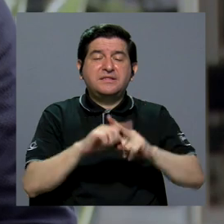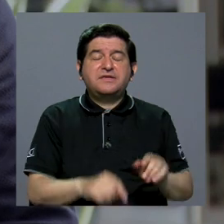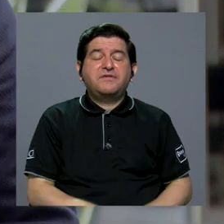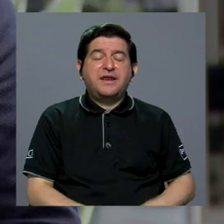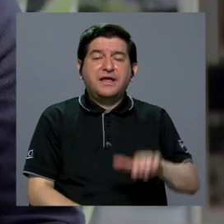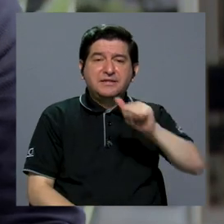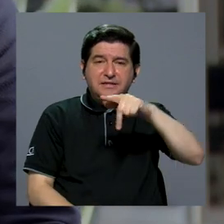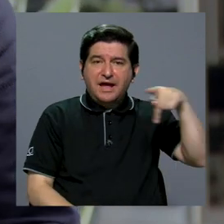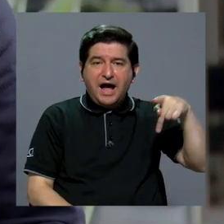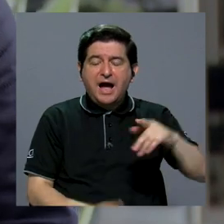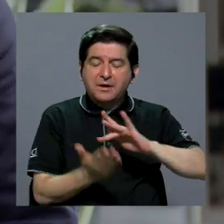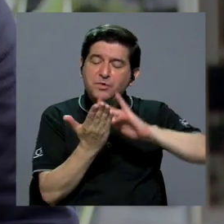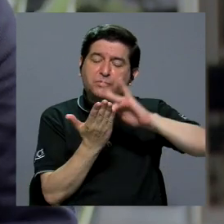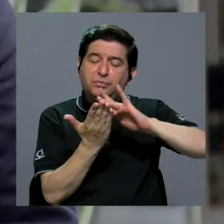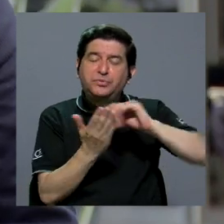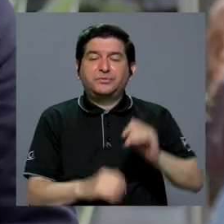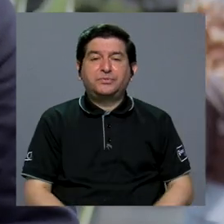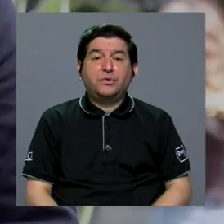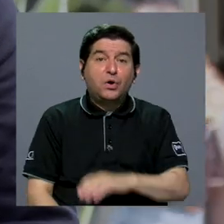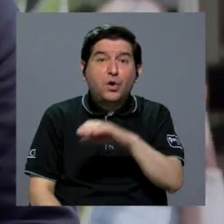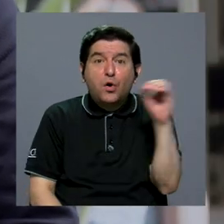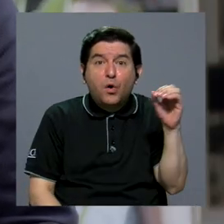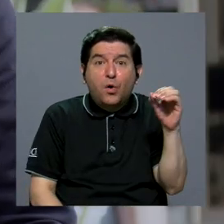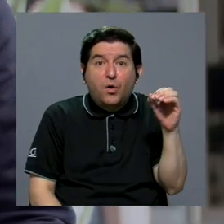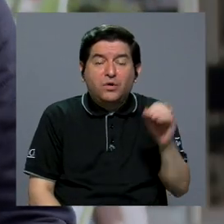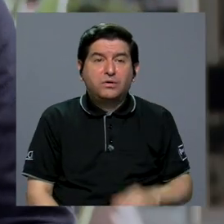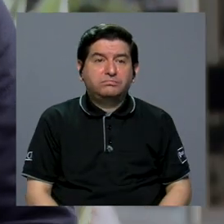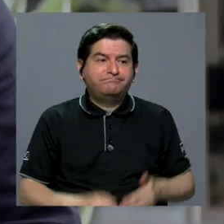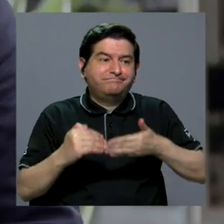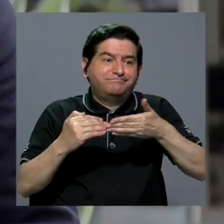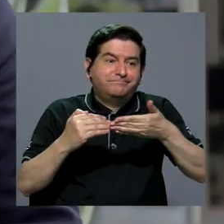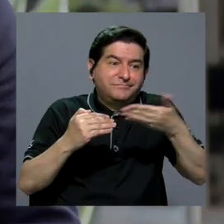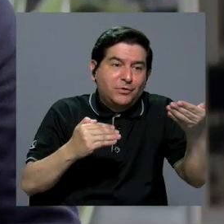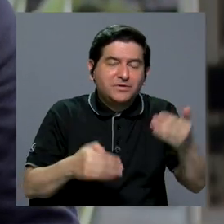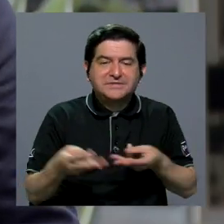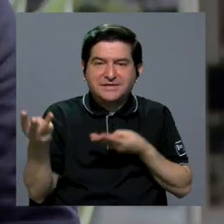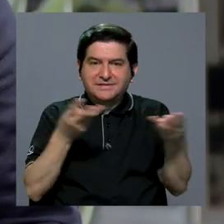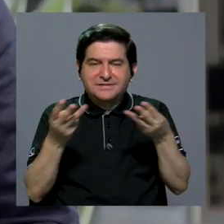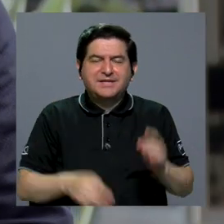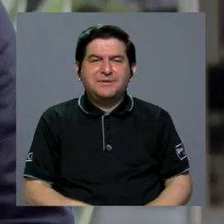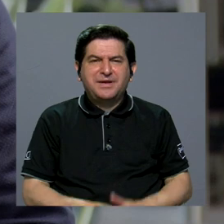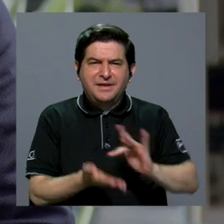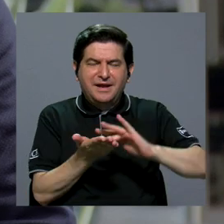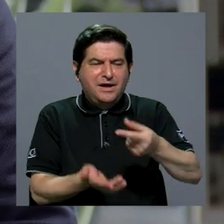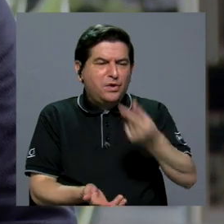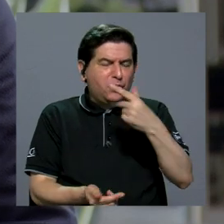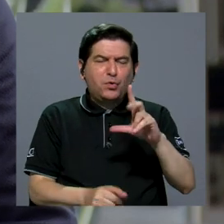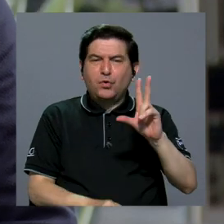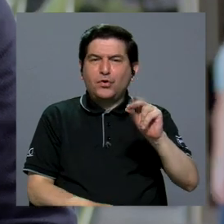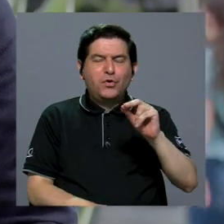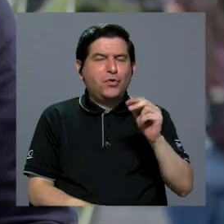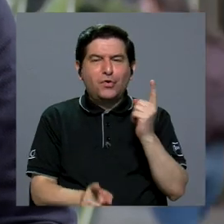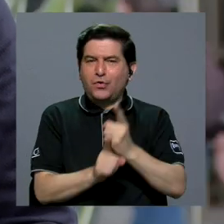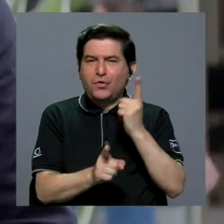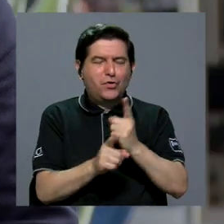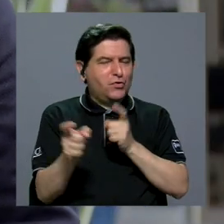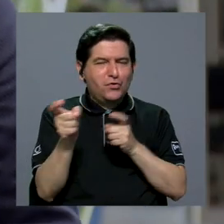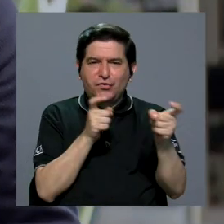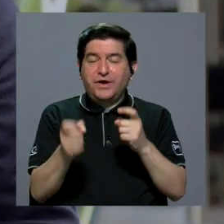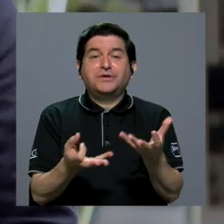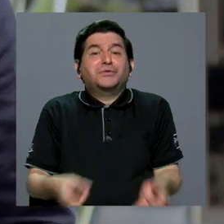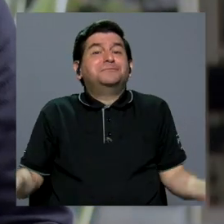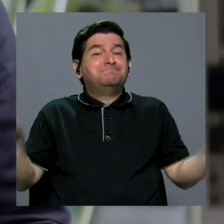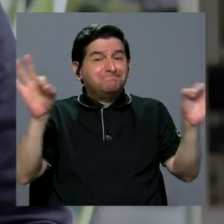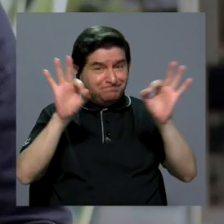digitales, o muchos aspectos del mercado de medicamentos no están regulados adecuadamente, y creo que sí es